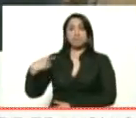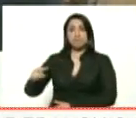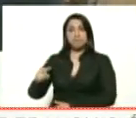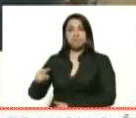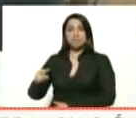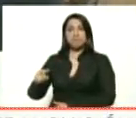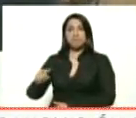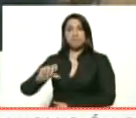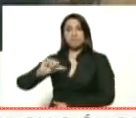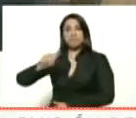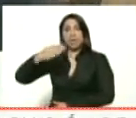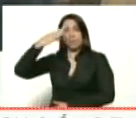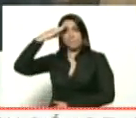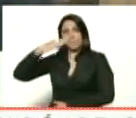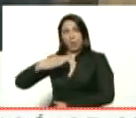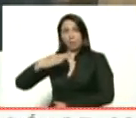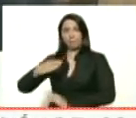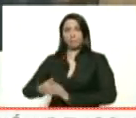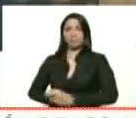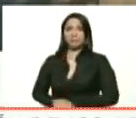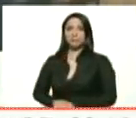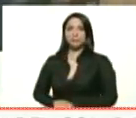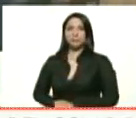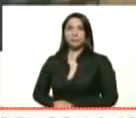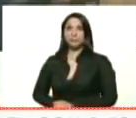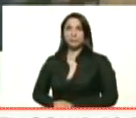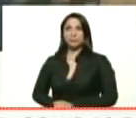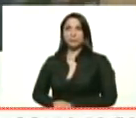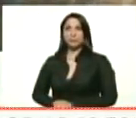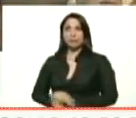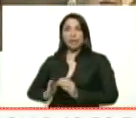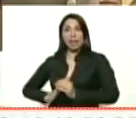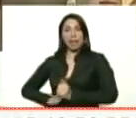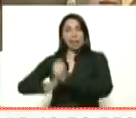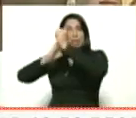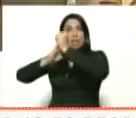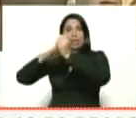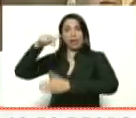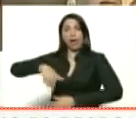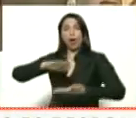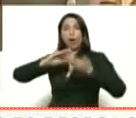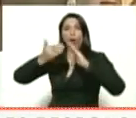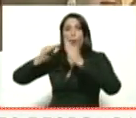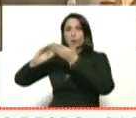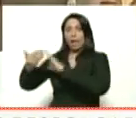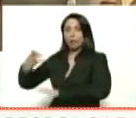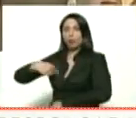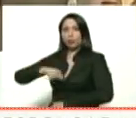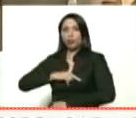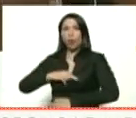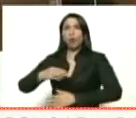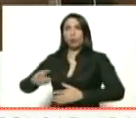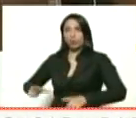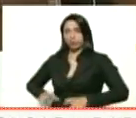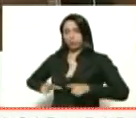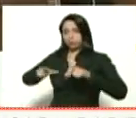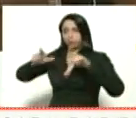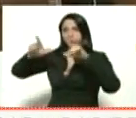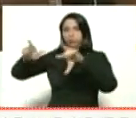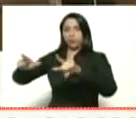la capitana, a Viviana, quien es lideresa de esta comunidad. Le hemos hecho entrega del